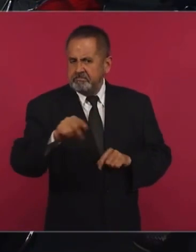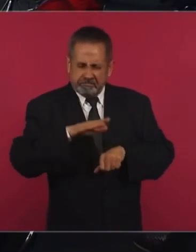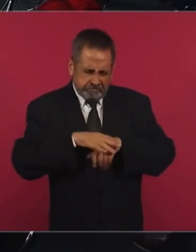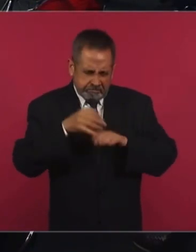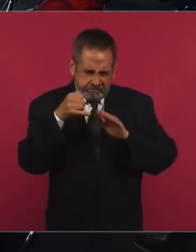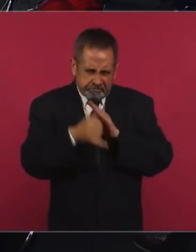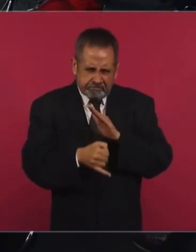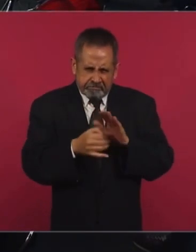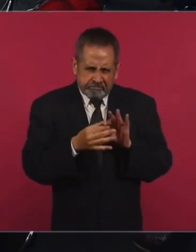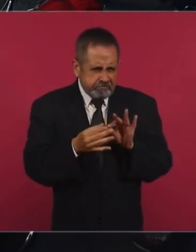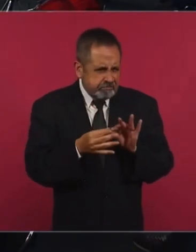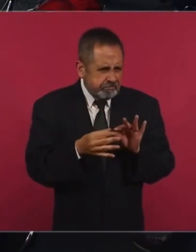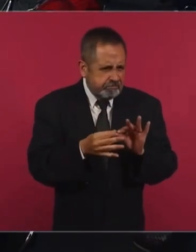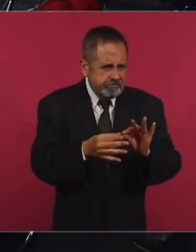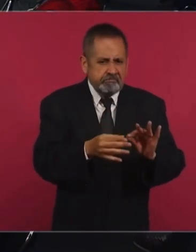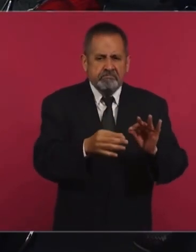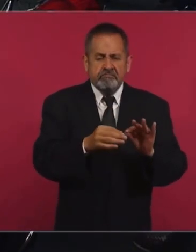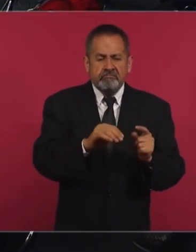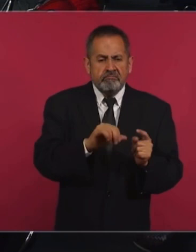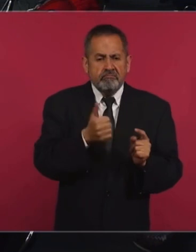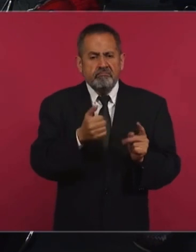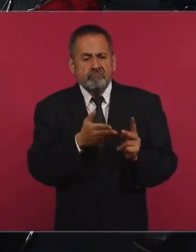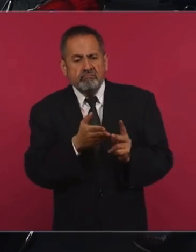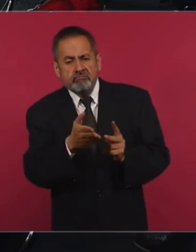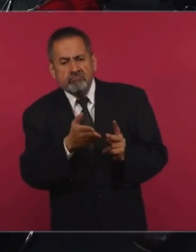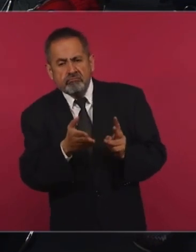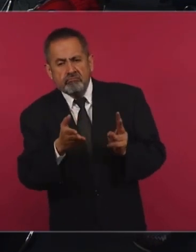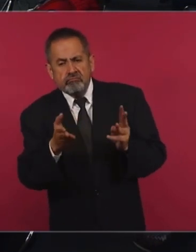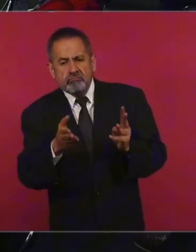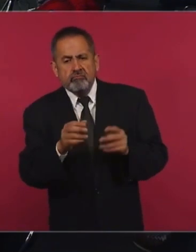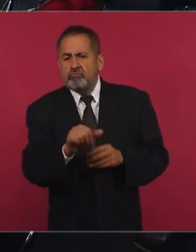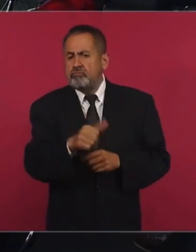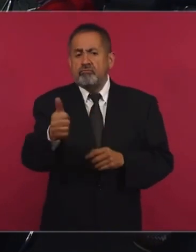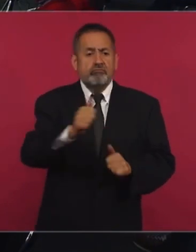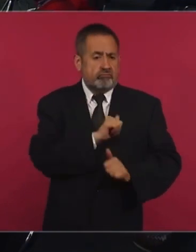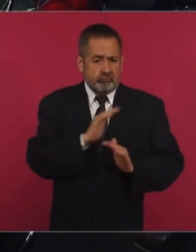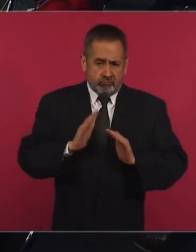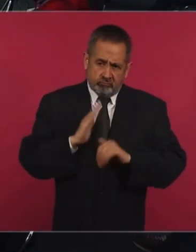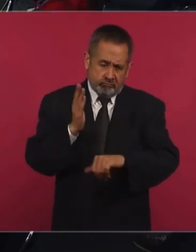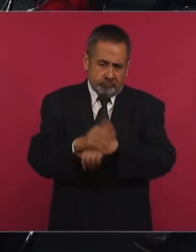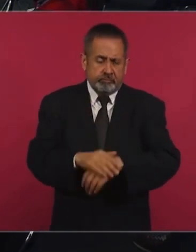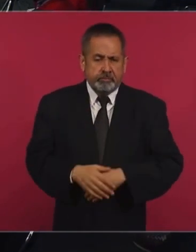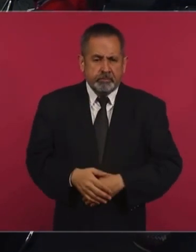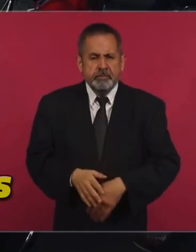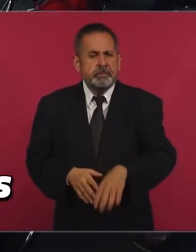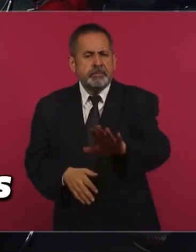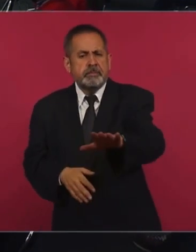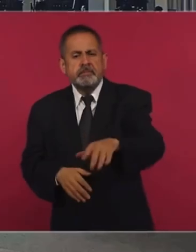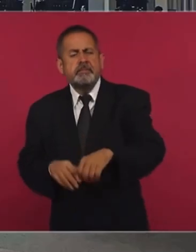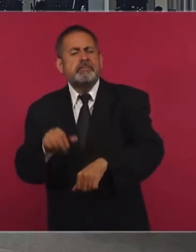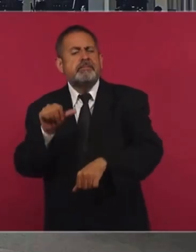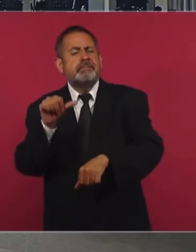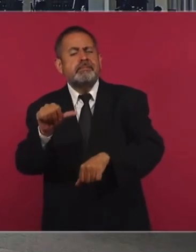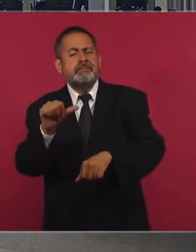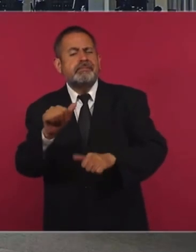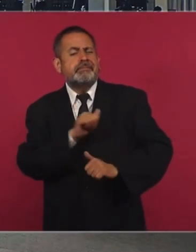a otros militares. Los 16 son los mismos de las